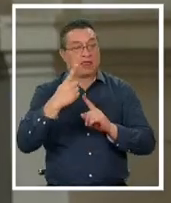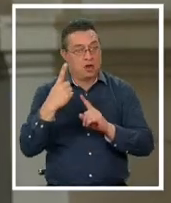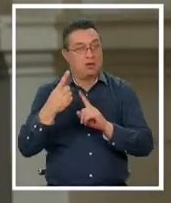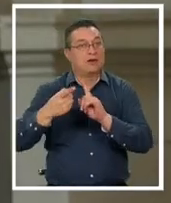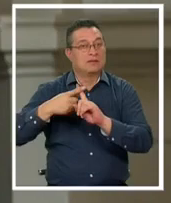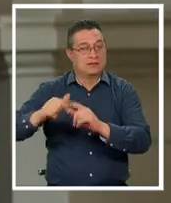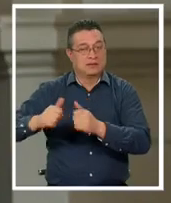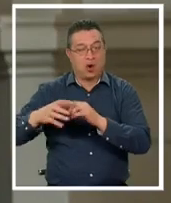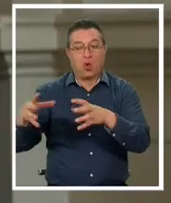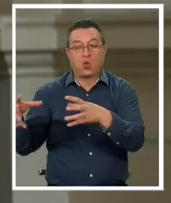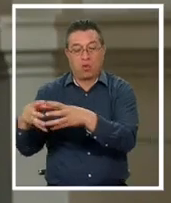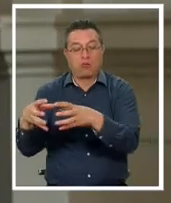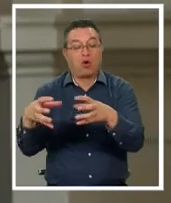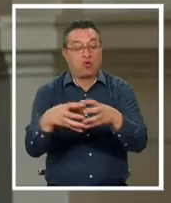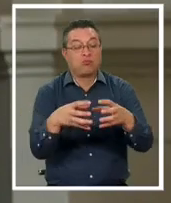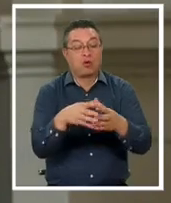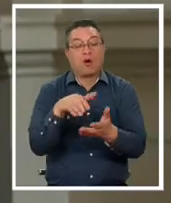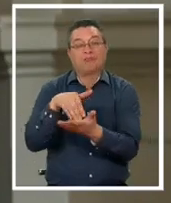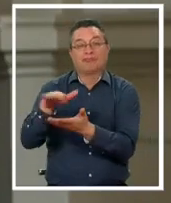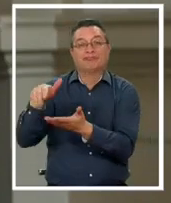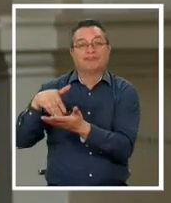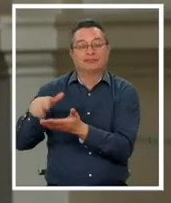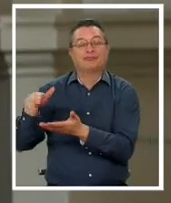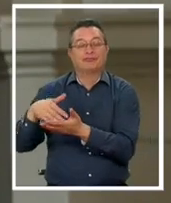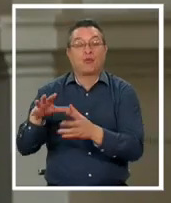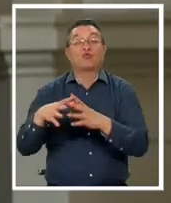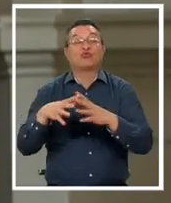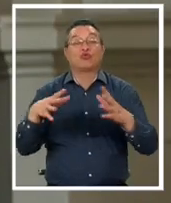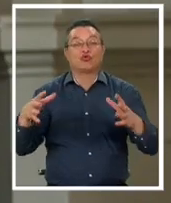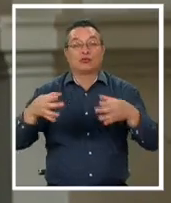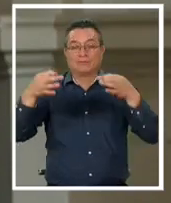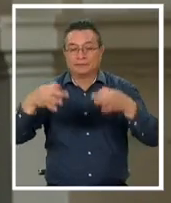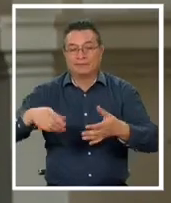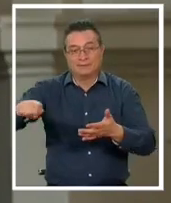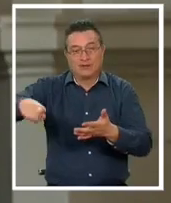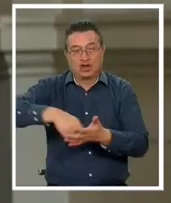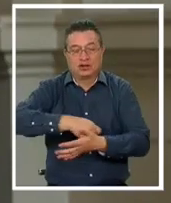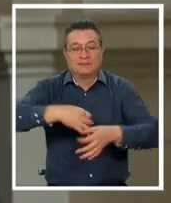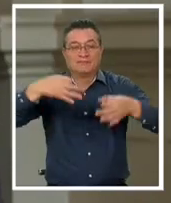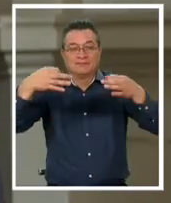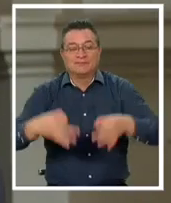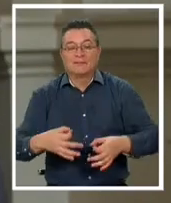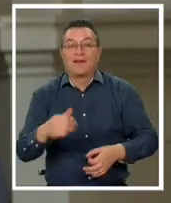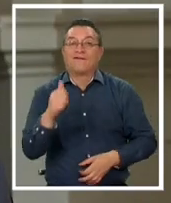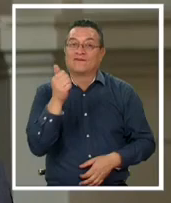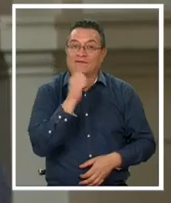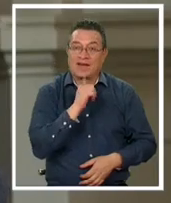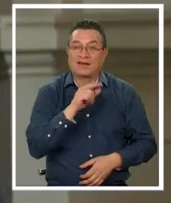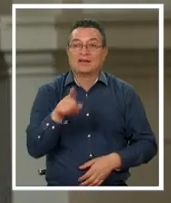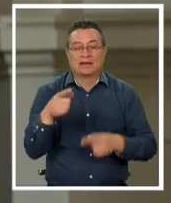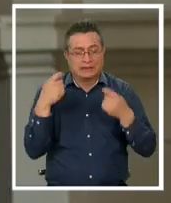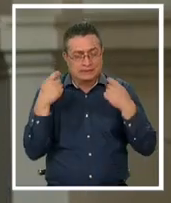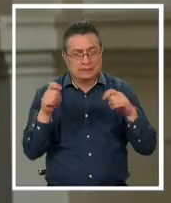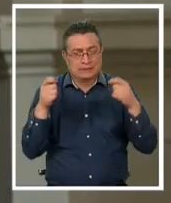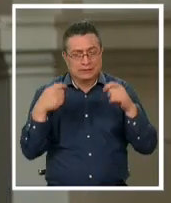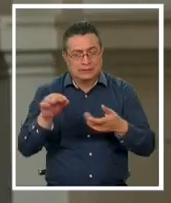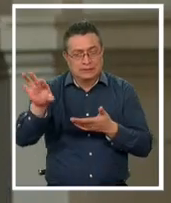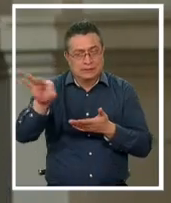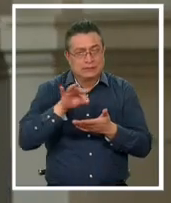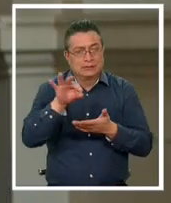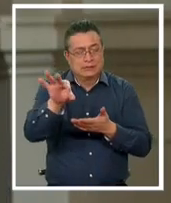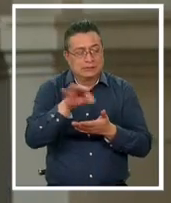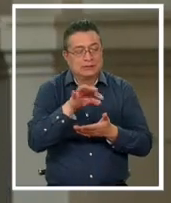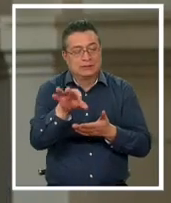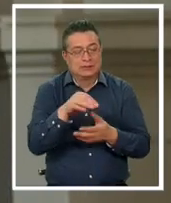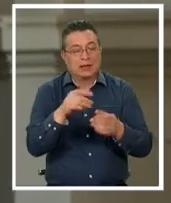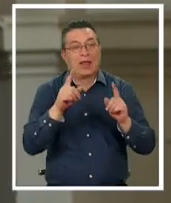muchos grupos que hoy día están fuera del mercado y también fuera de la formalización. Y tenemos que tratar de incorporarlo y que tengan